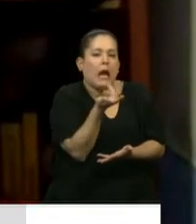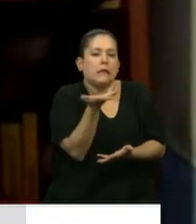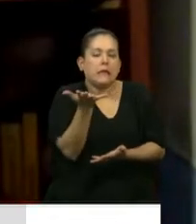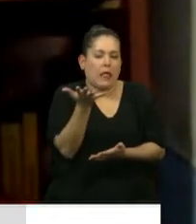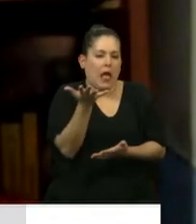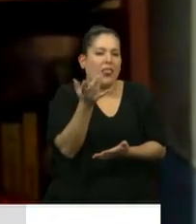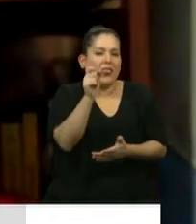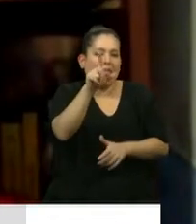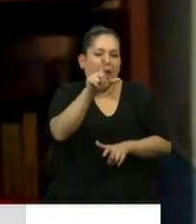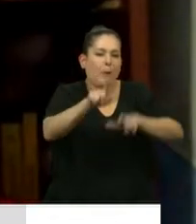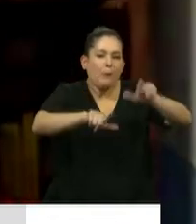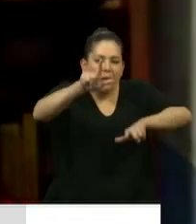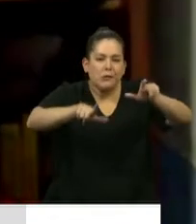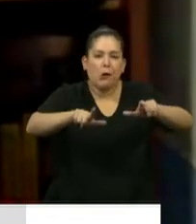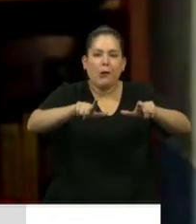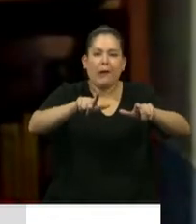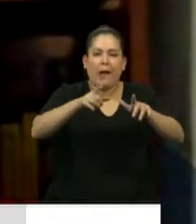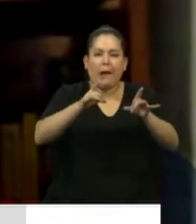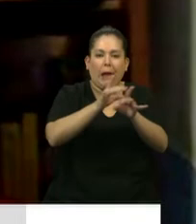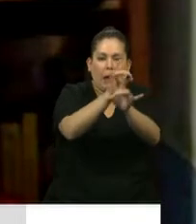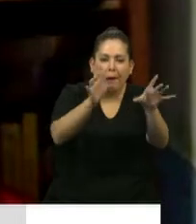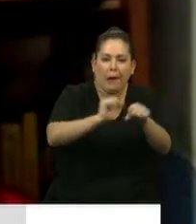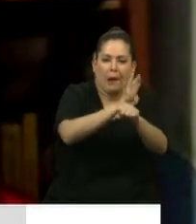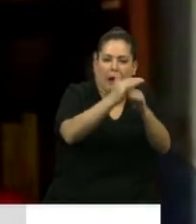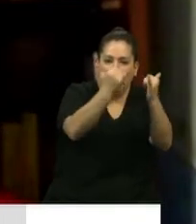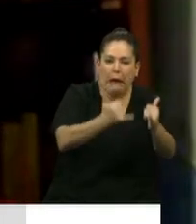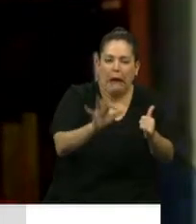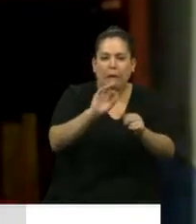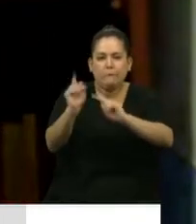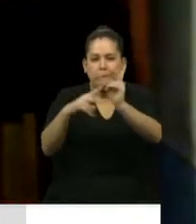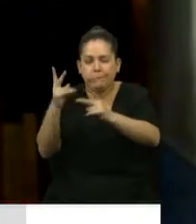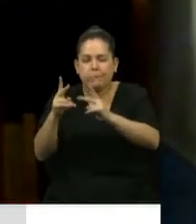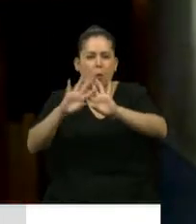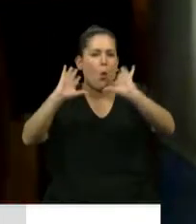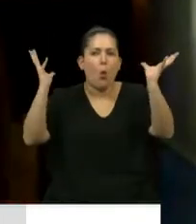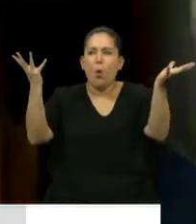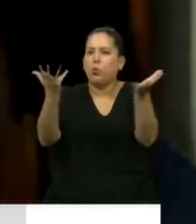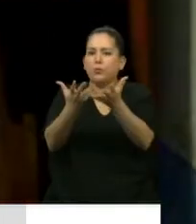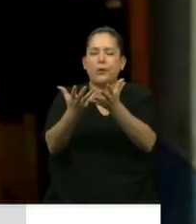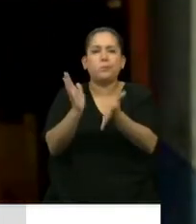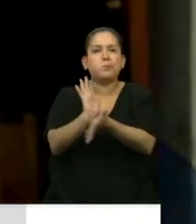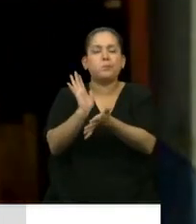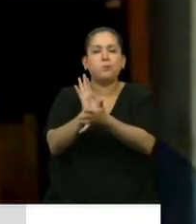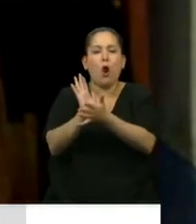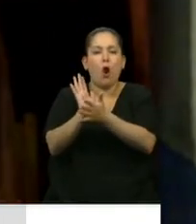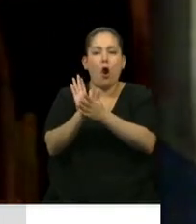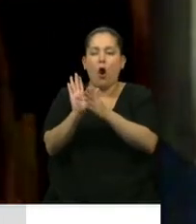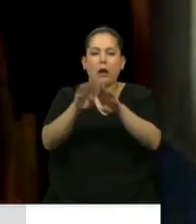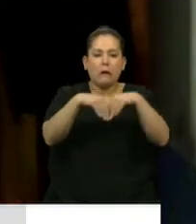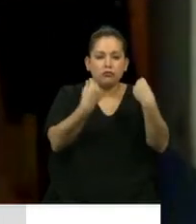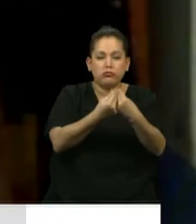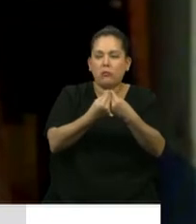que está afectando el mundo nos dan algún halo de esperanza